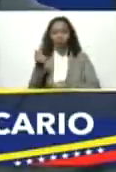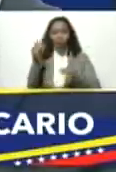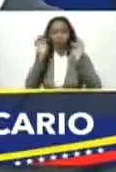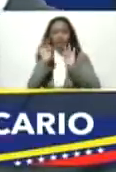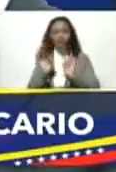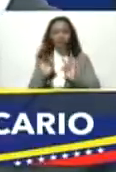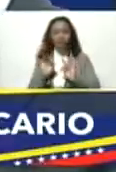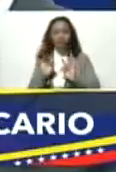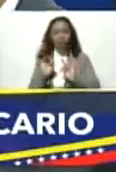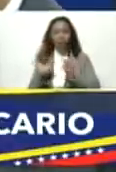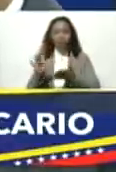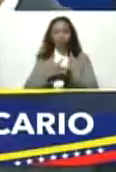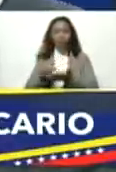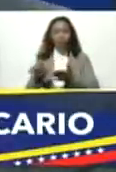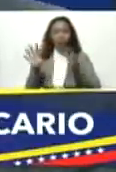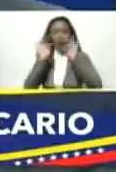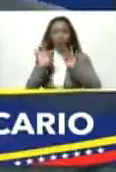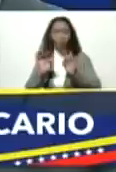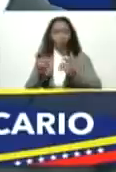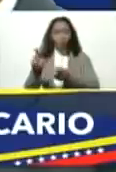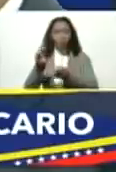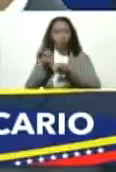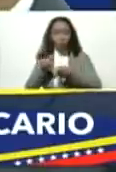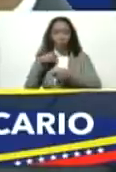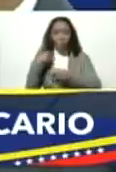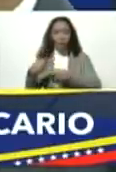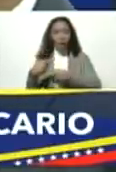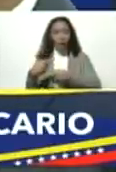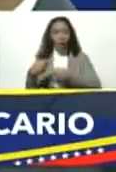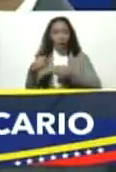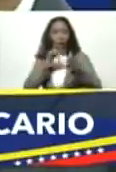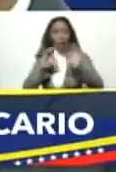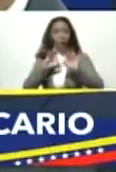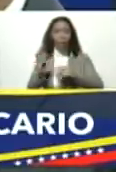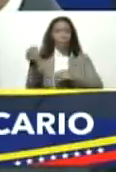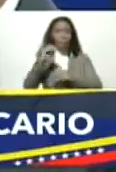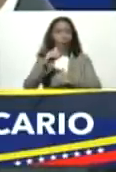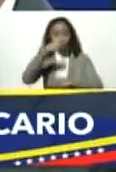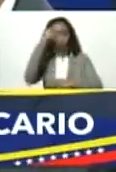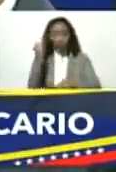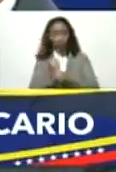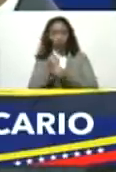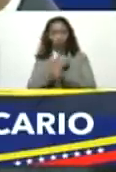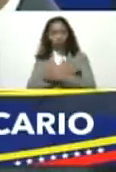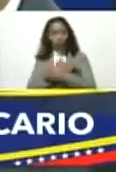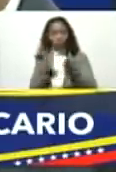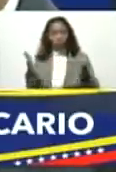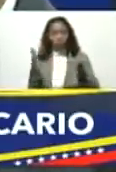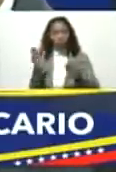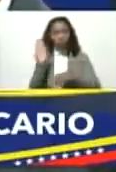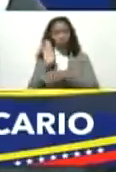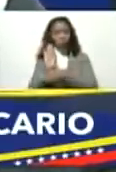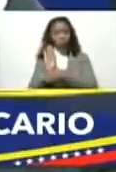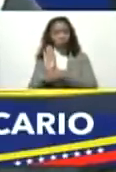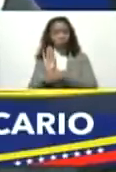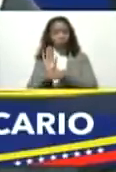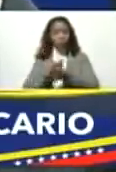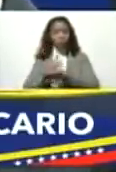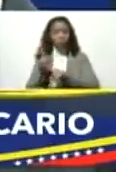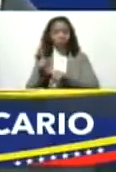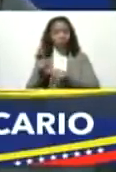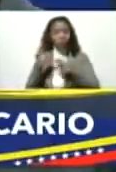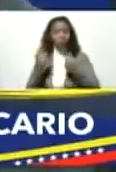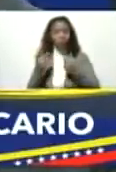digitales de medios de cobro y pago preparemos más a nuestros empleados y colaboradores y cuidemoslo porque es un